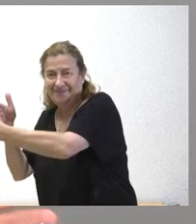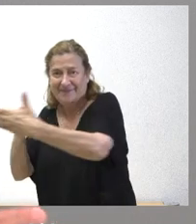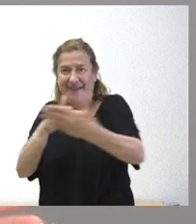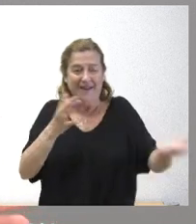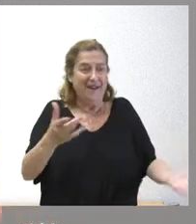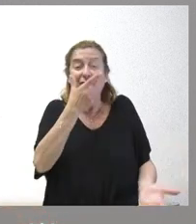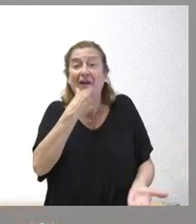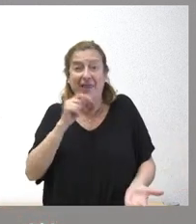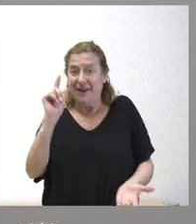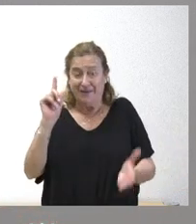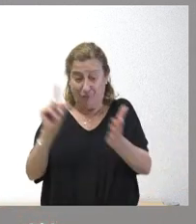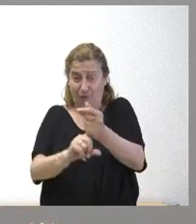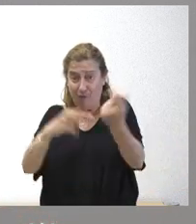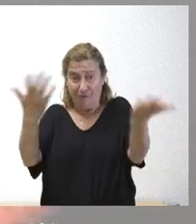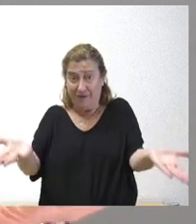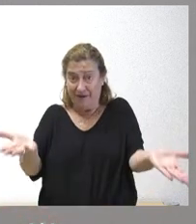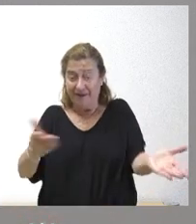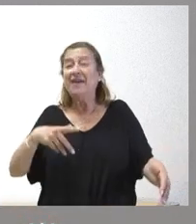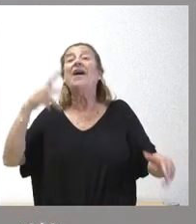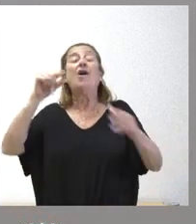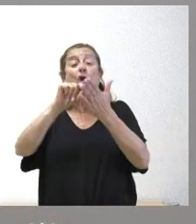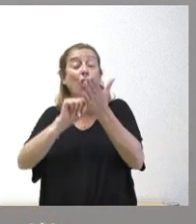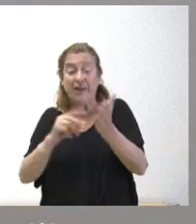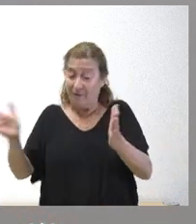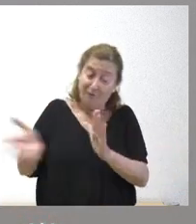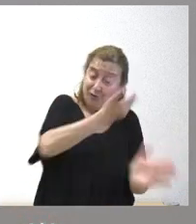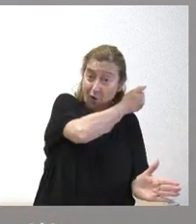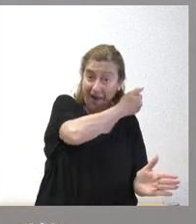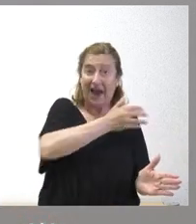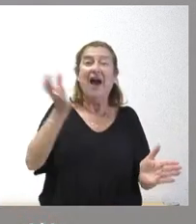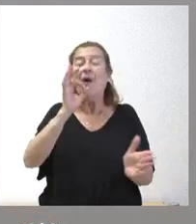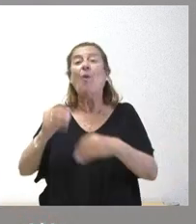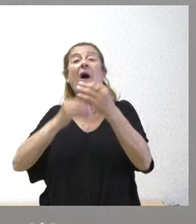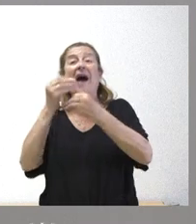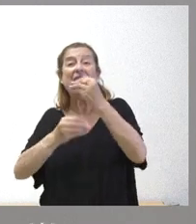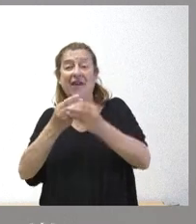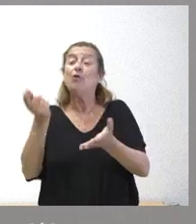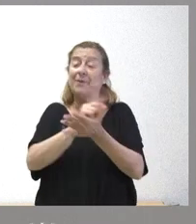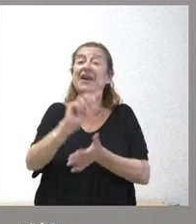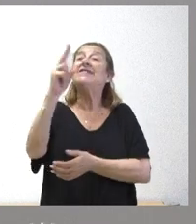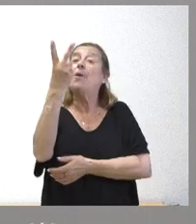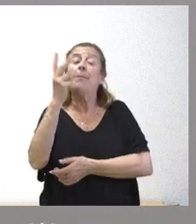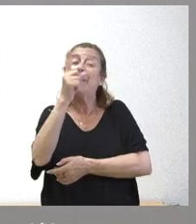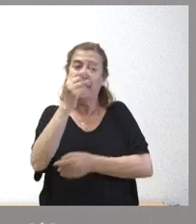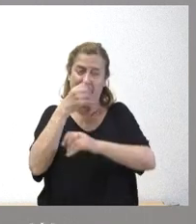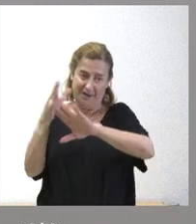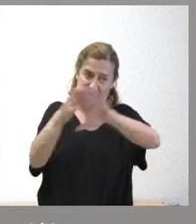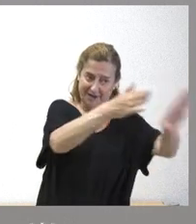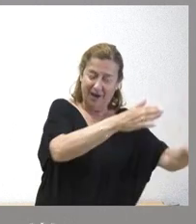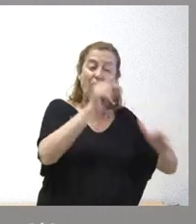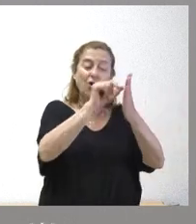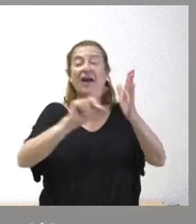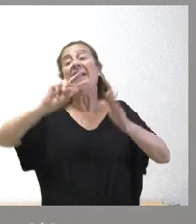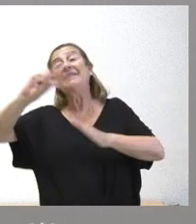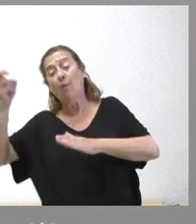solución sencilla que es eliminar la nota de corte o bien establecer una segunda fase en el proceso de